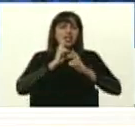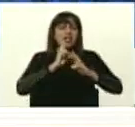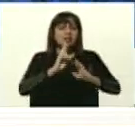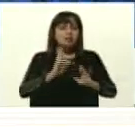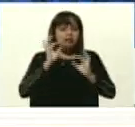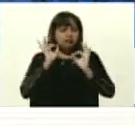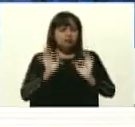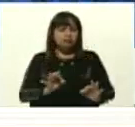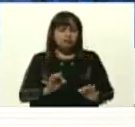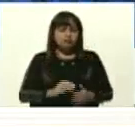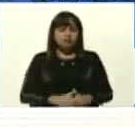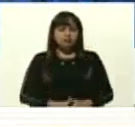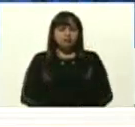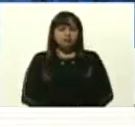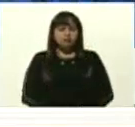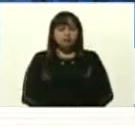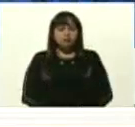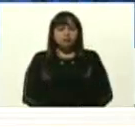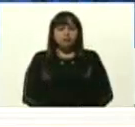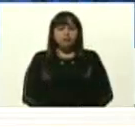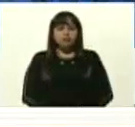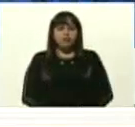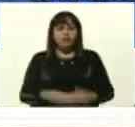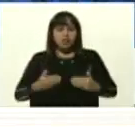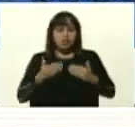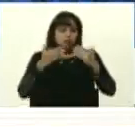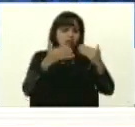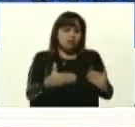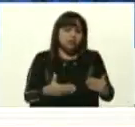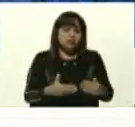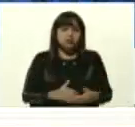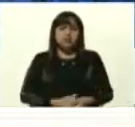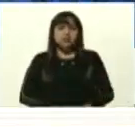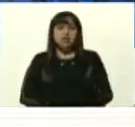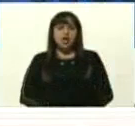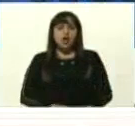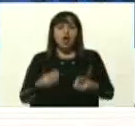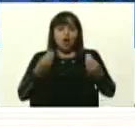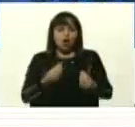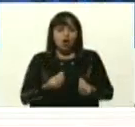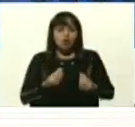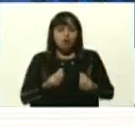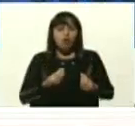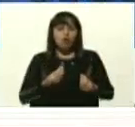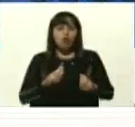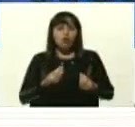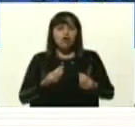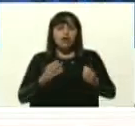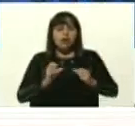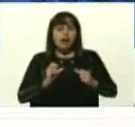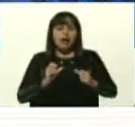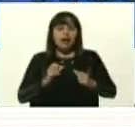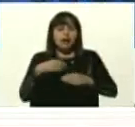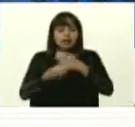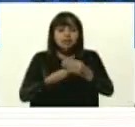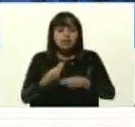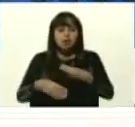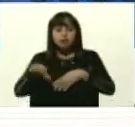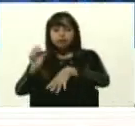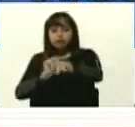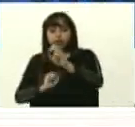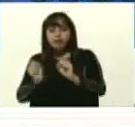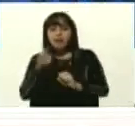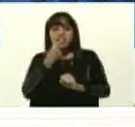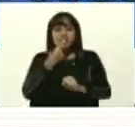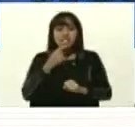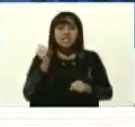cierta. De los avances. De cómo hemos hecho para parir las medicinas. Con producción nacional.